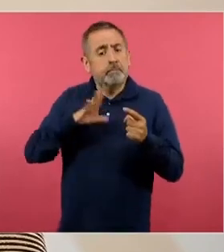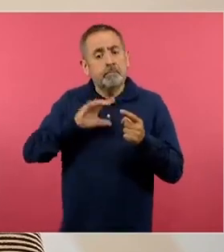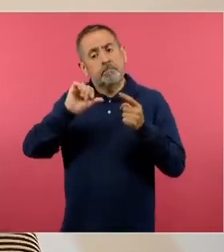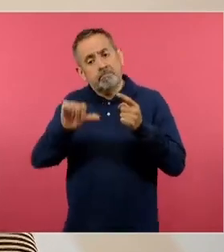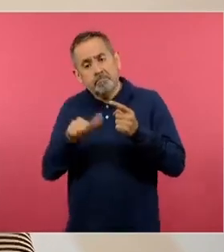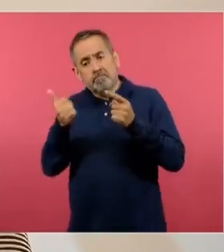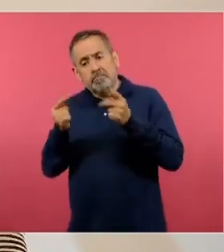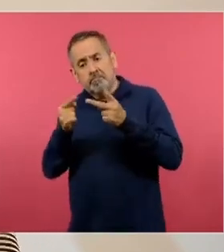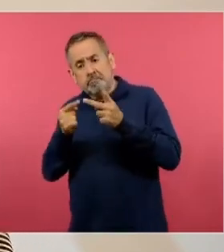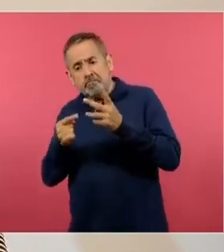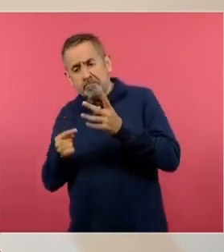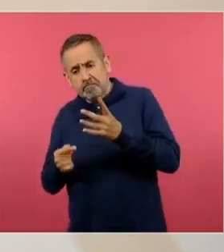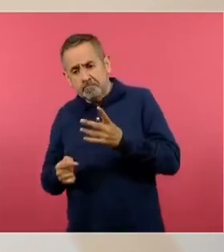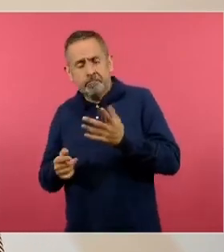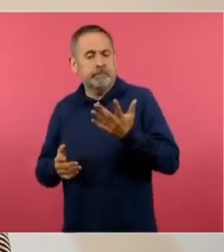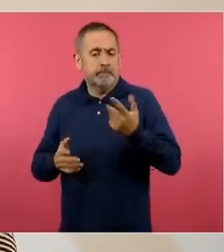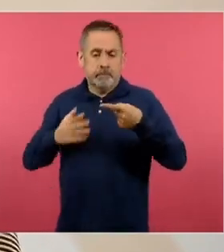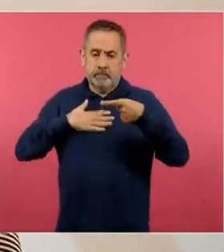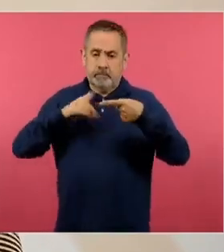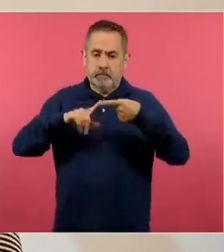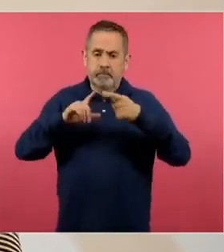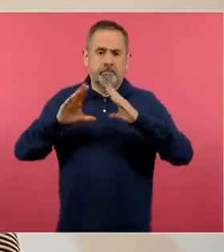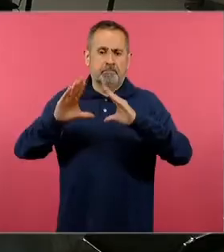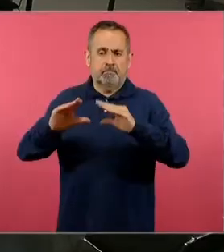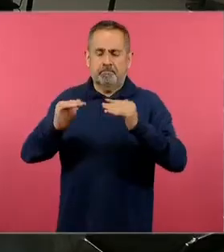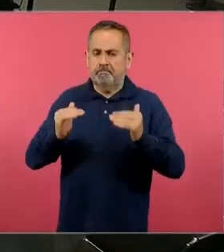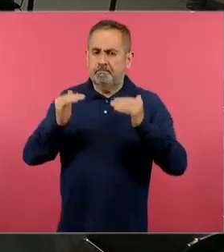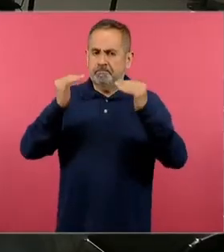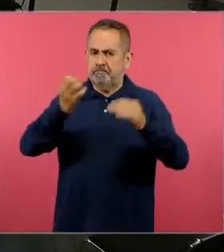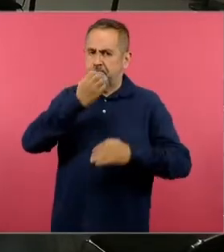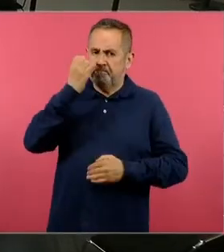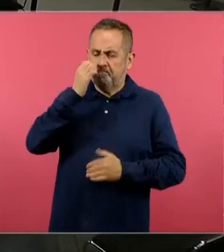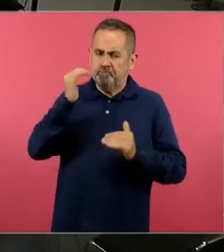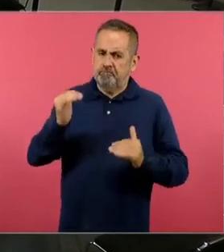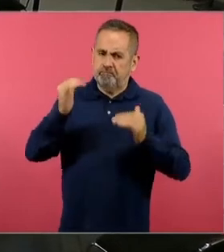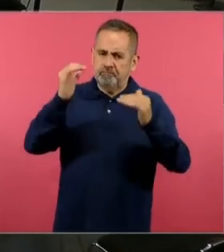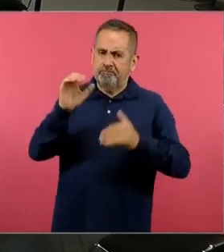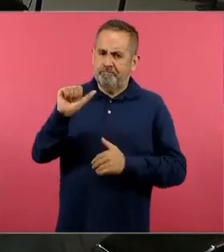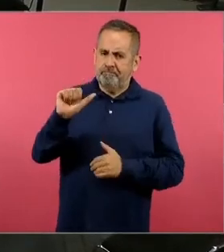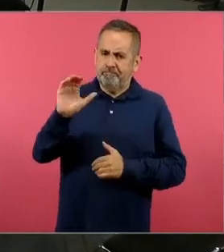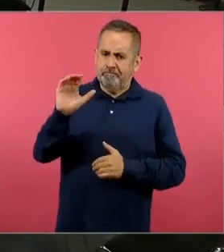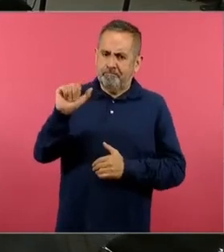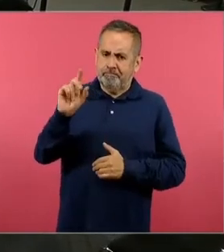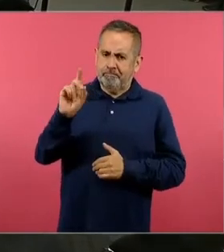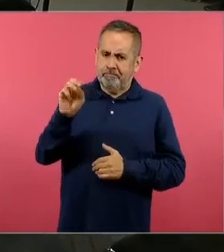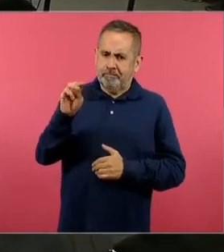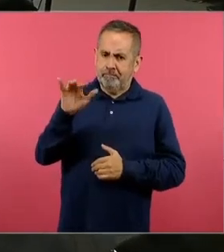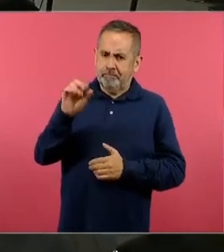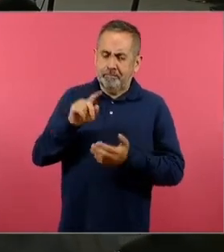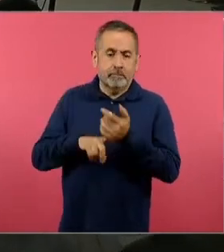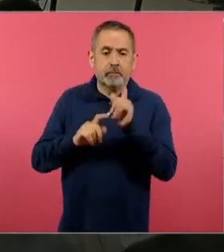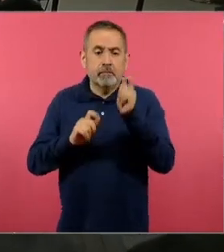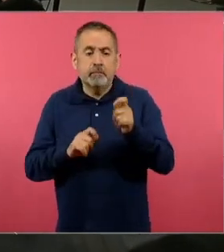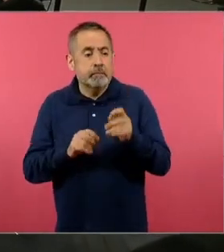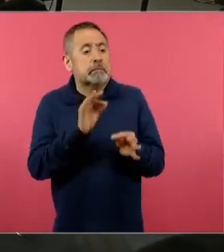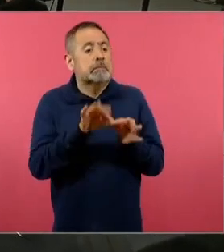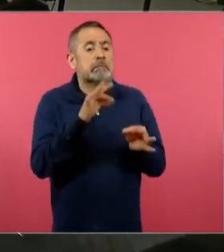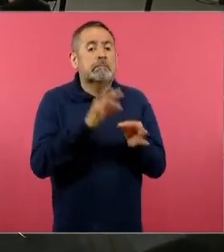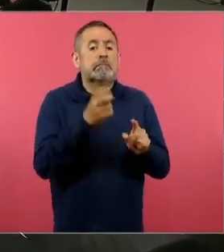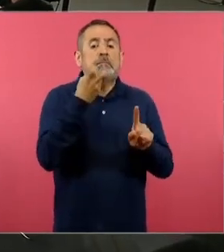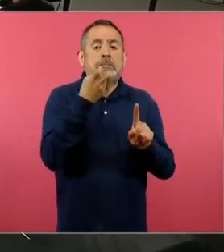La escuela enseña el lenguaje académico que no necesariamente es lo mismo que el lenguaje correcto, que esa es también